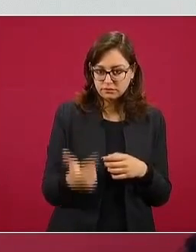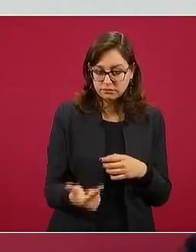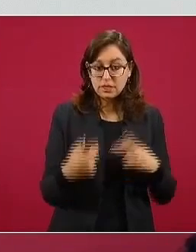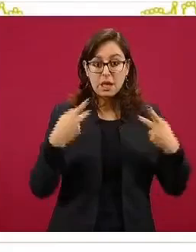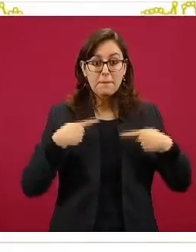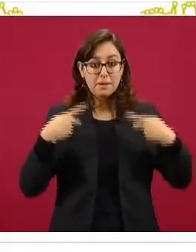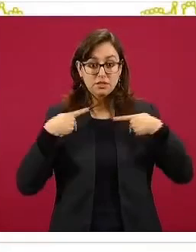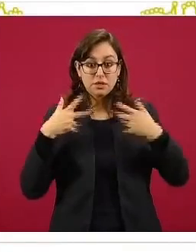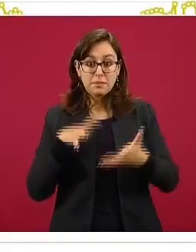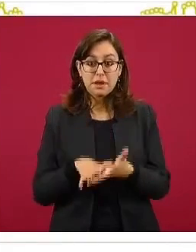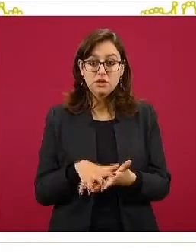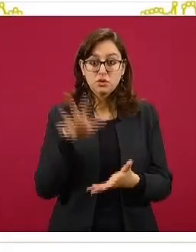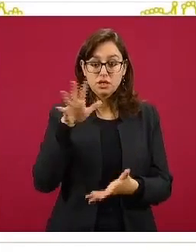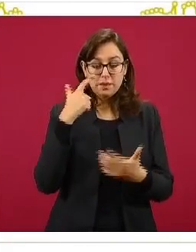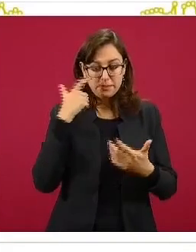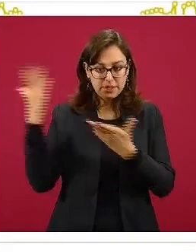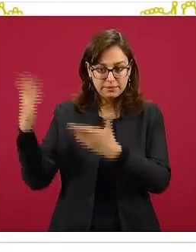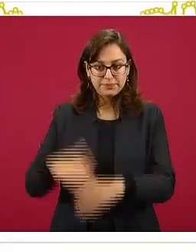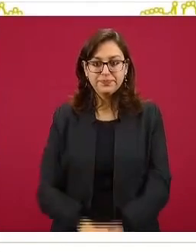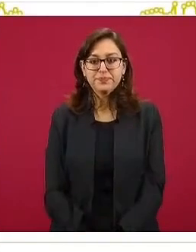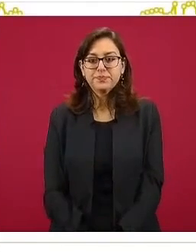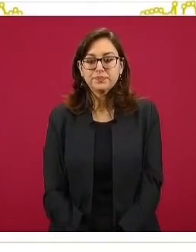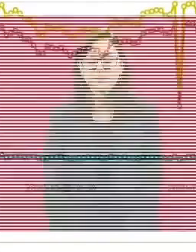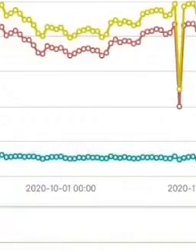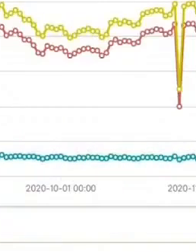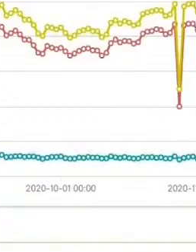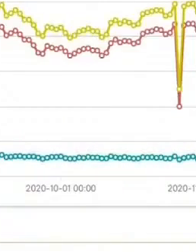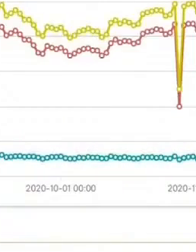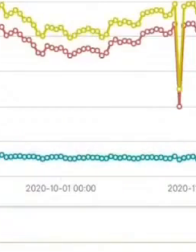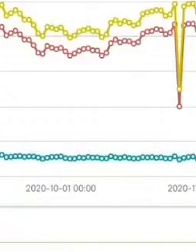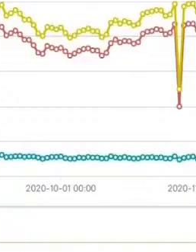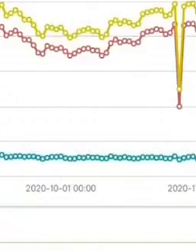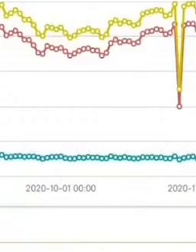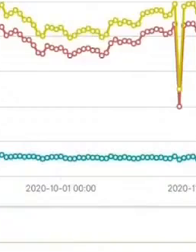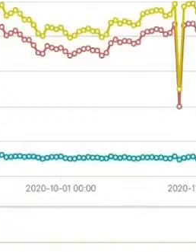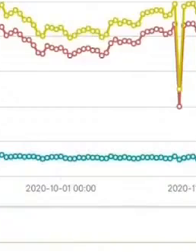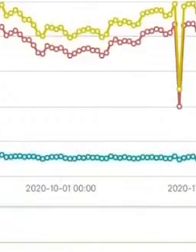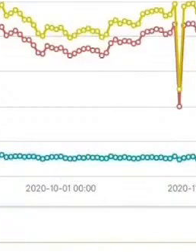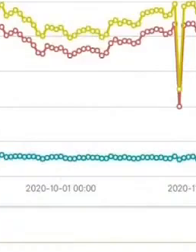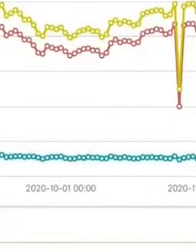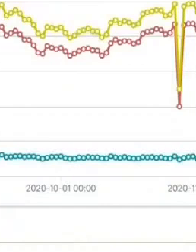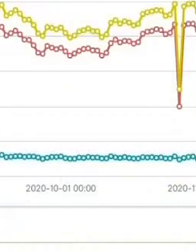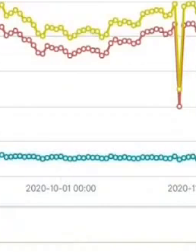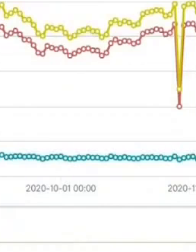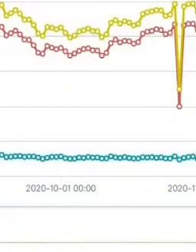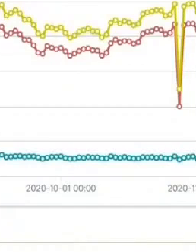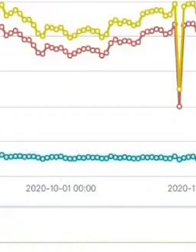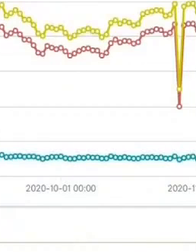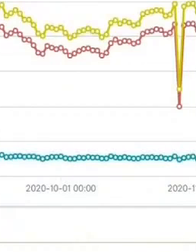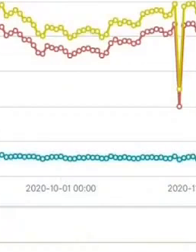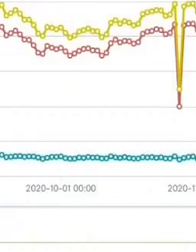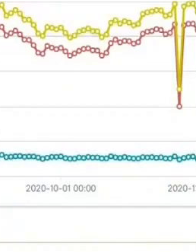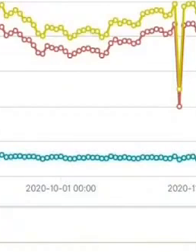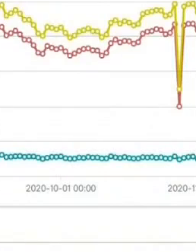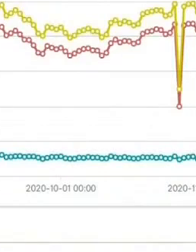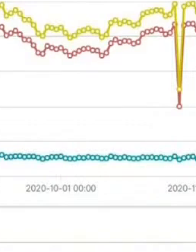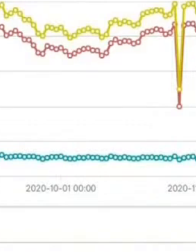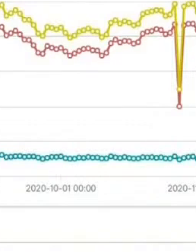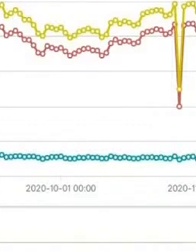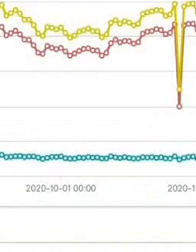personas que no están críticamente enfermas, es decir, personas que están en camas con soporte